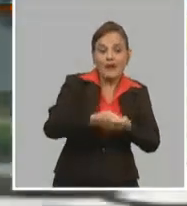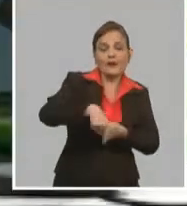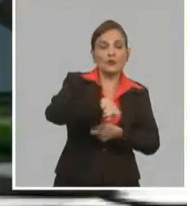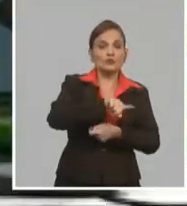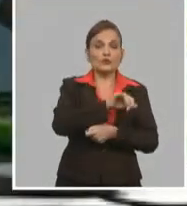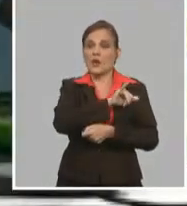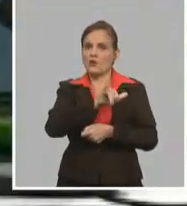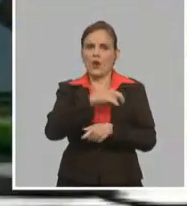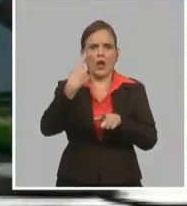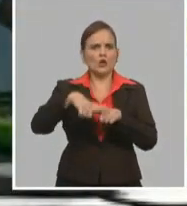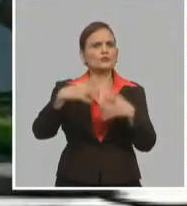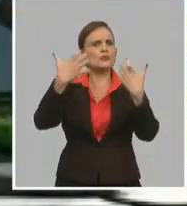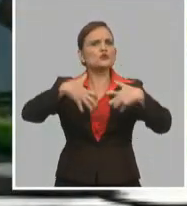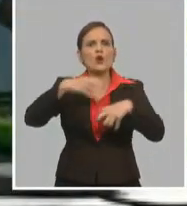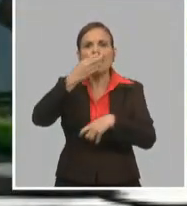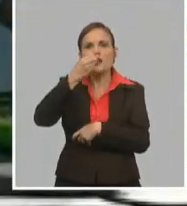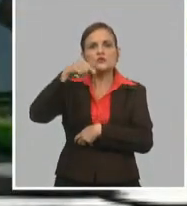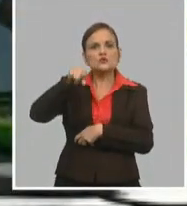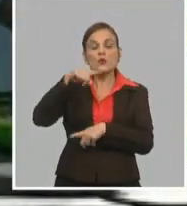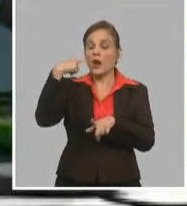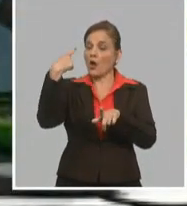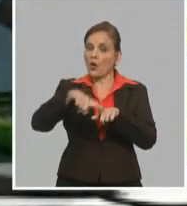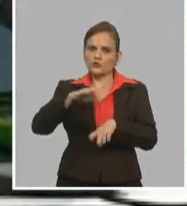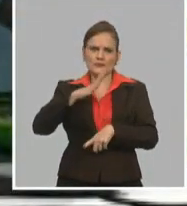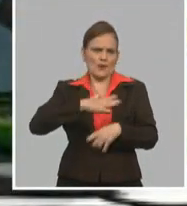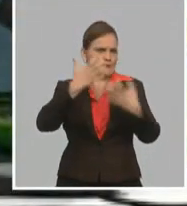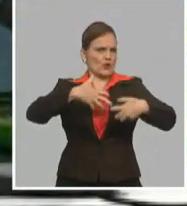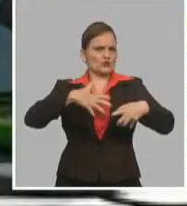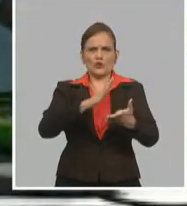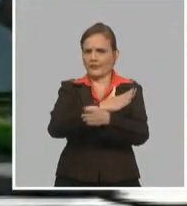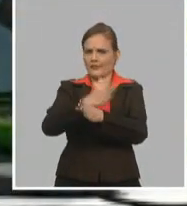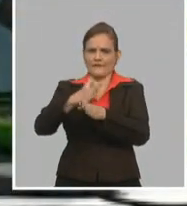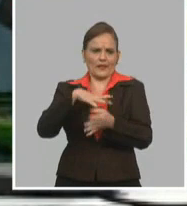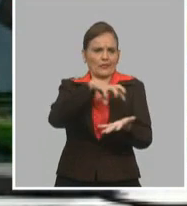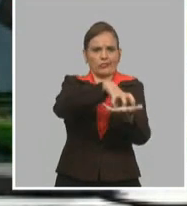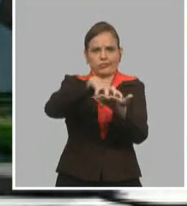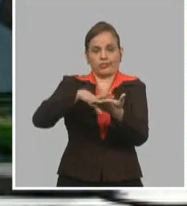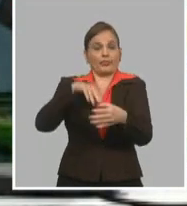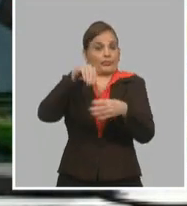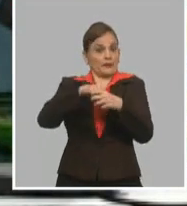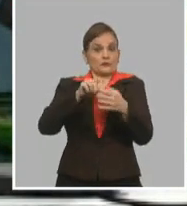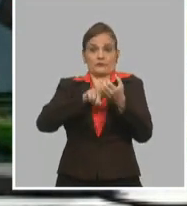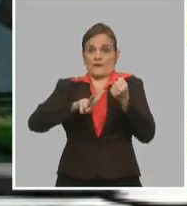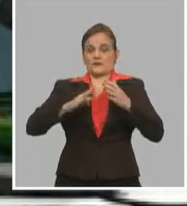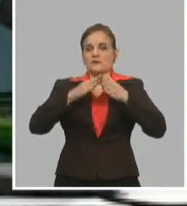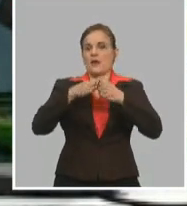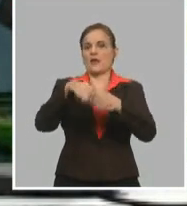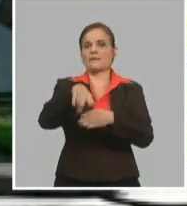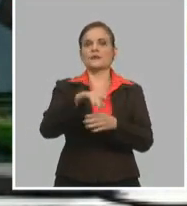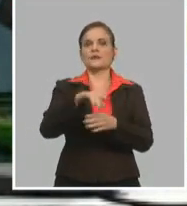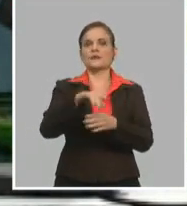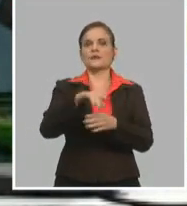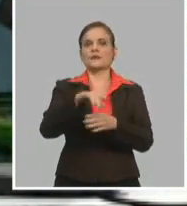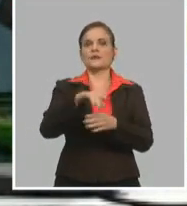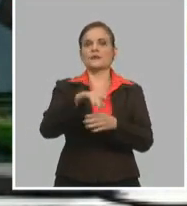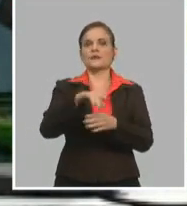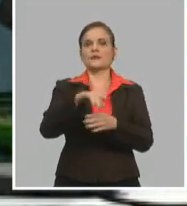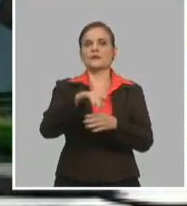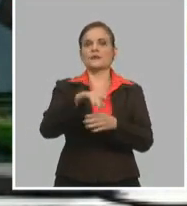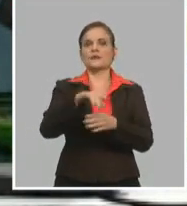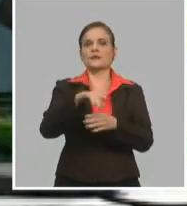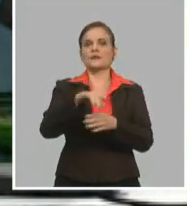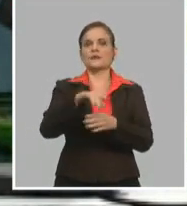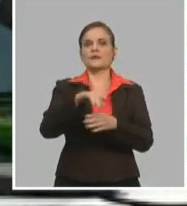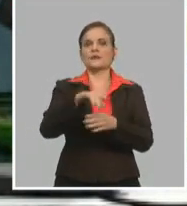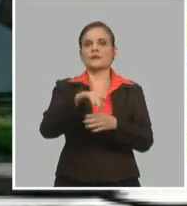tiene las producciones terminales y que tienen también las producciones locales que acá se desarrollan. Sí, yo creo que, como tú decías, Randy, tiene que